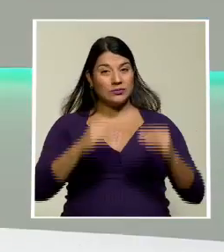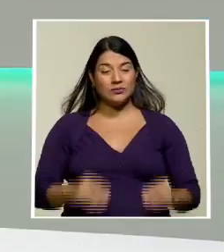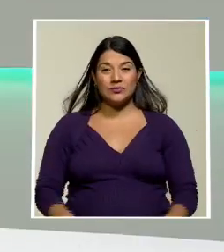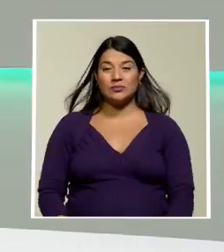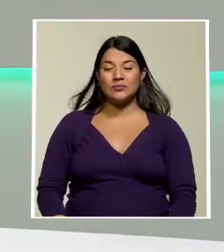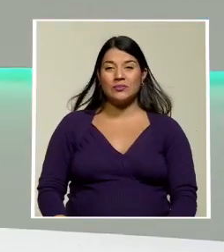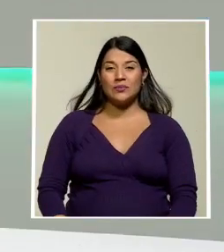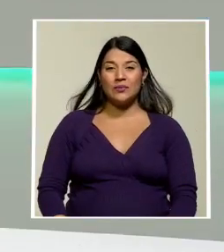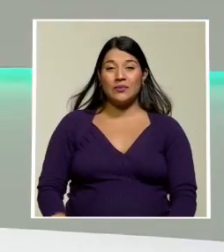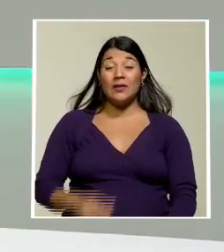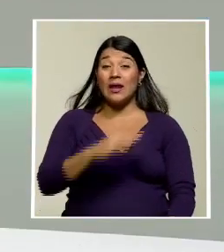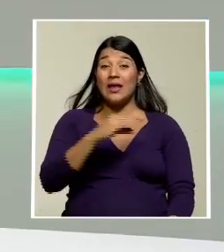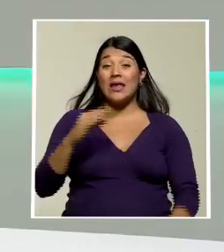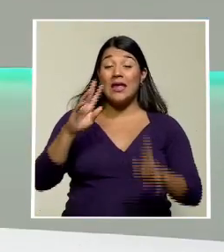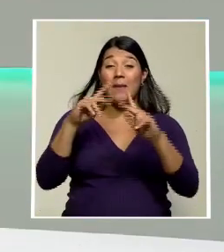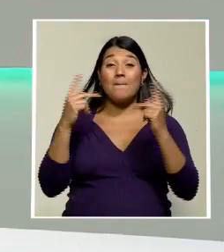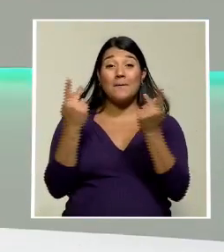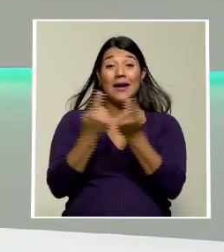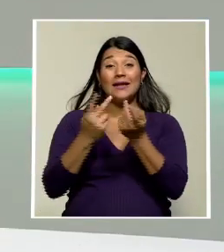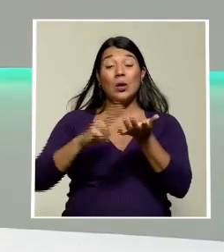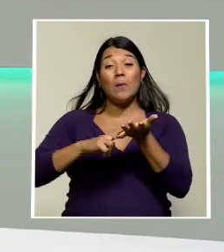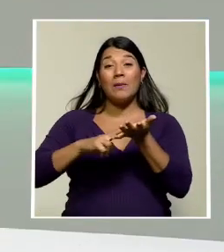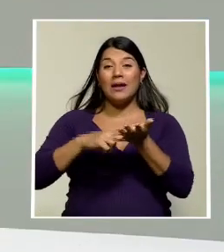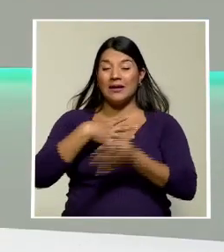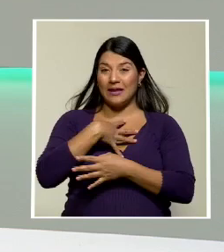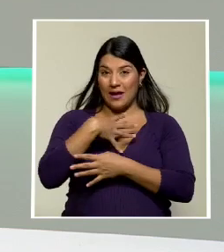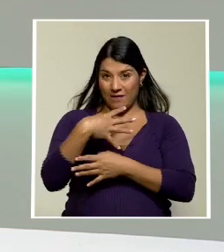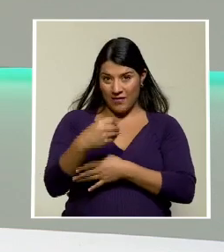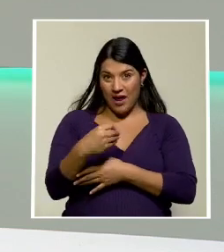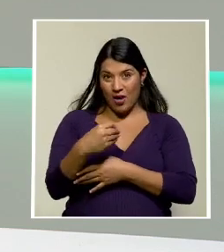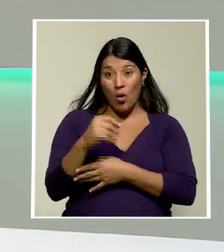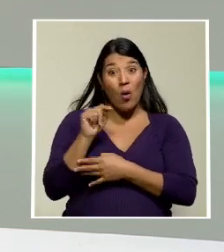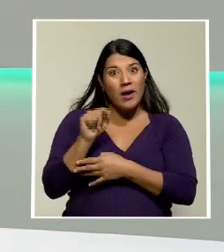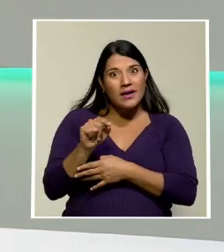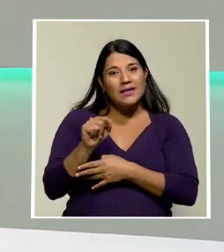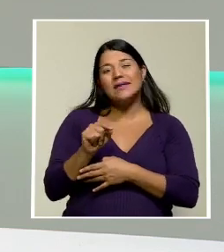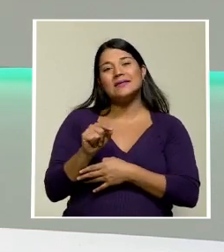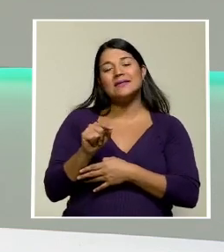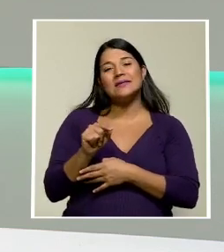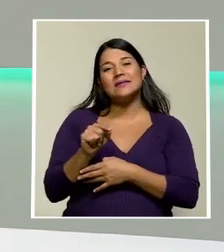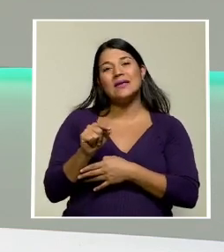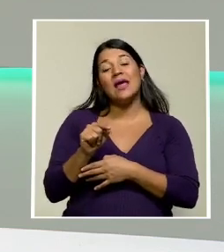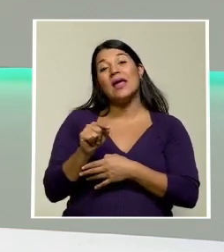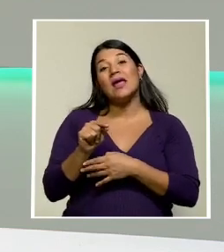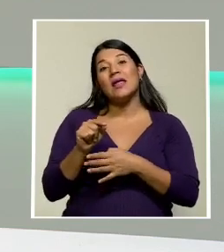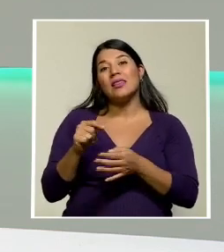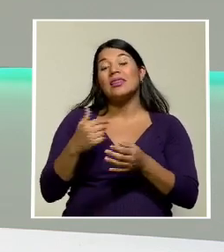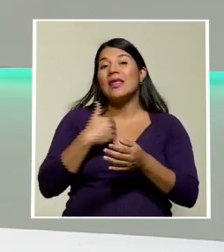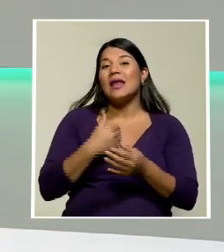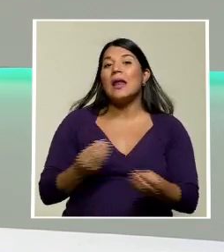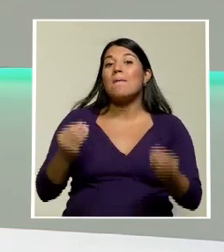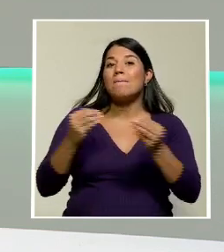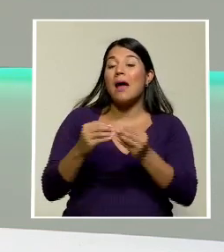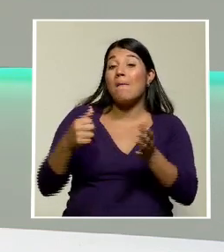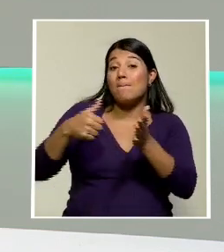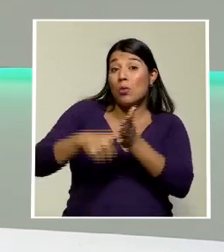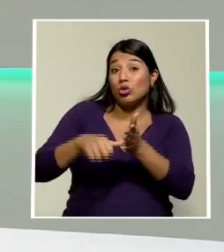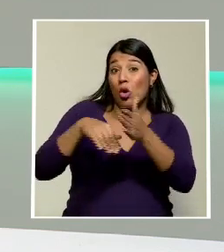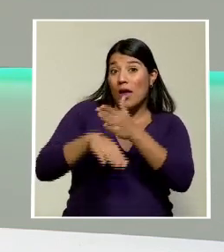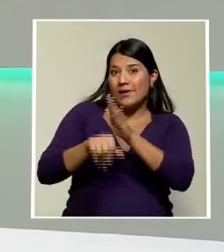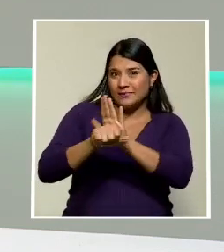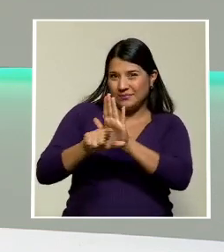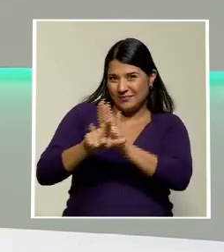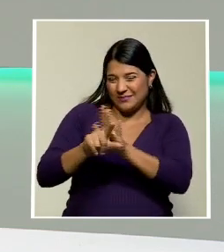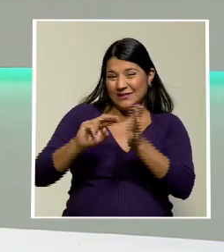Y la bancada del Partido de Liberación Nacional, fracción con la mayor cantidad de votos en el Congreso, tiene claro que en este momento solo estarán